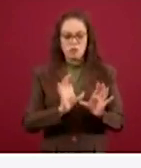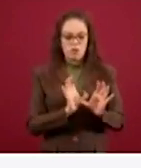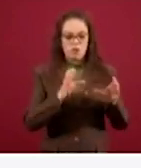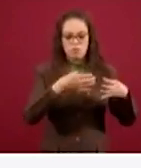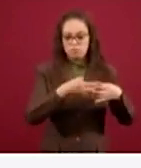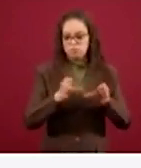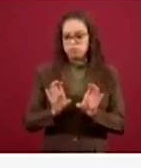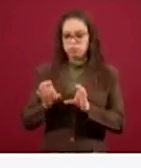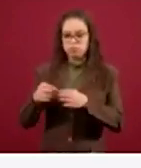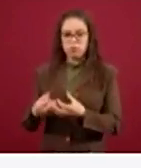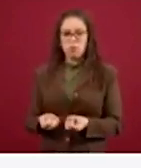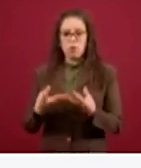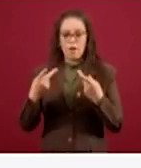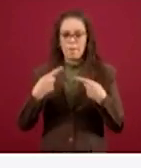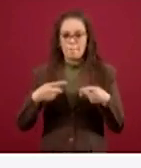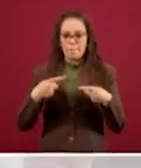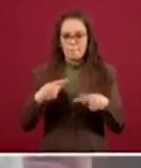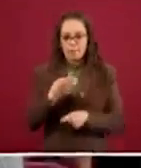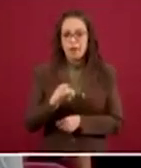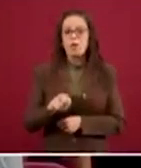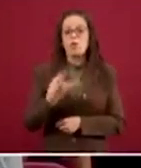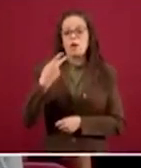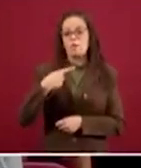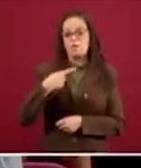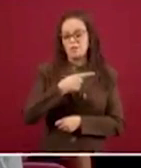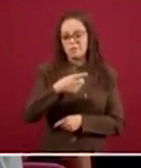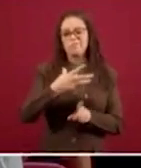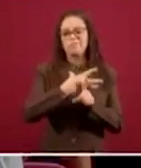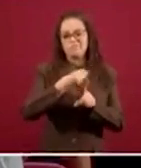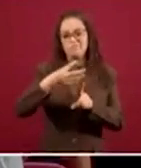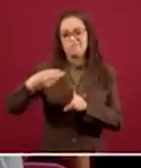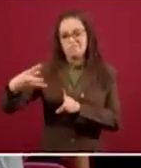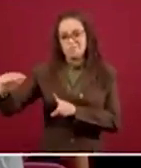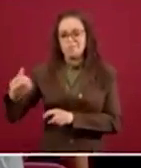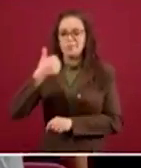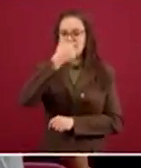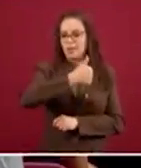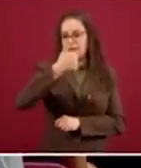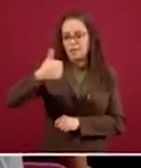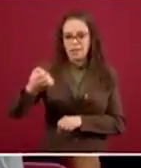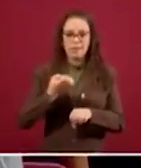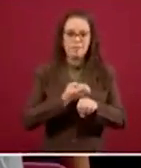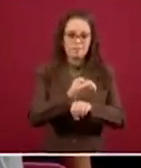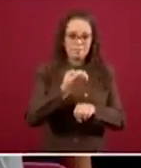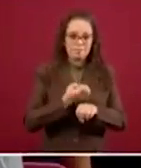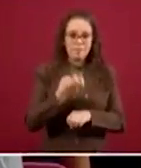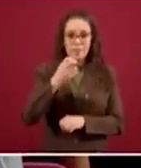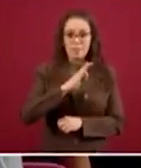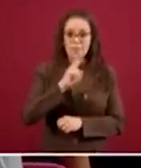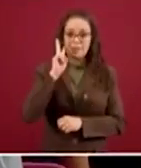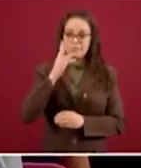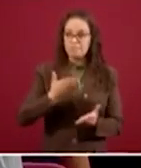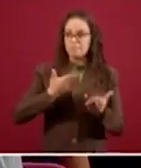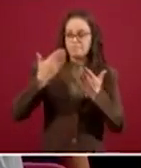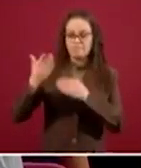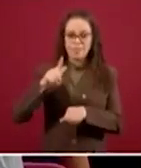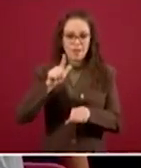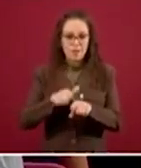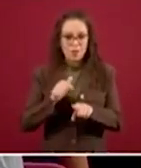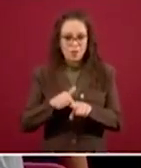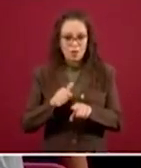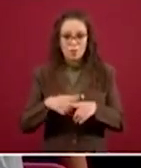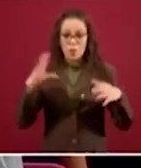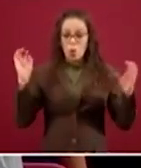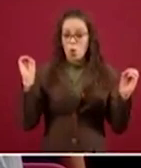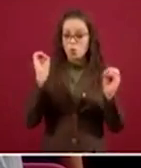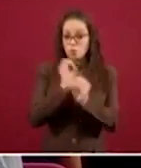representativa de cómo está afectando la enfermedad a cada una de estas entidades federativas. Entonces, vean ustedes cómo los colores en su momento más oscuros